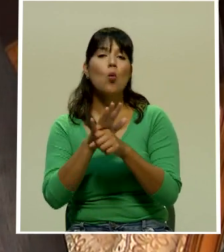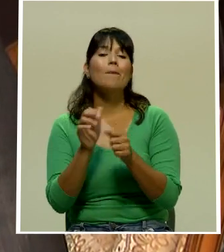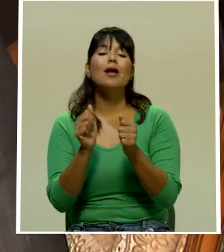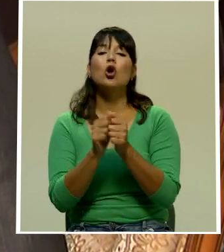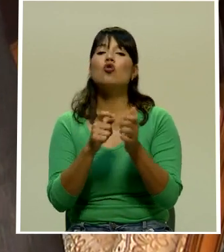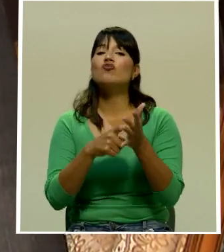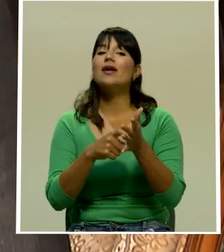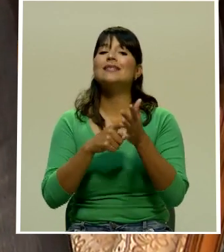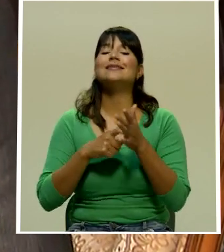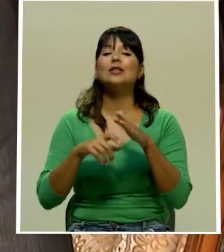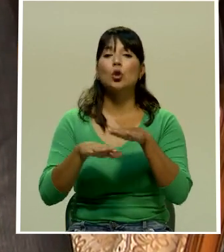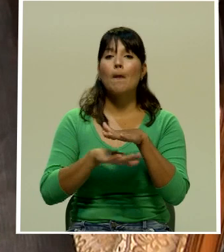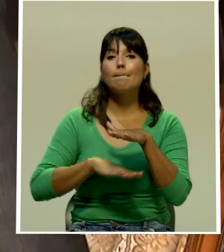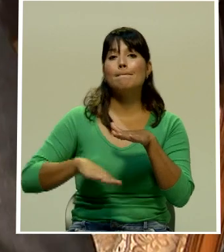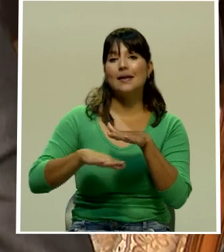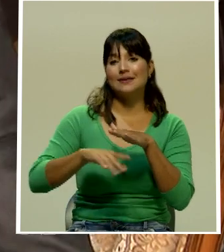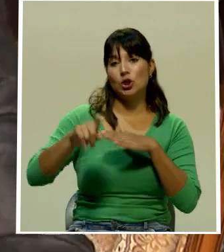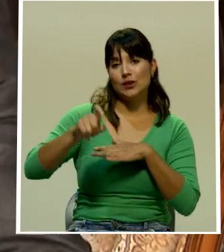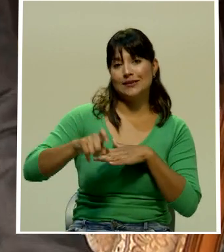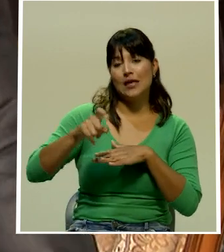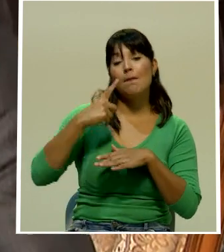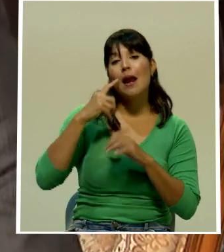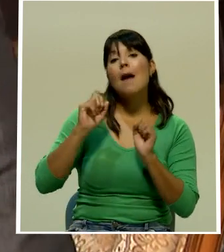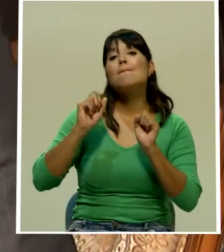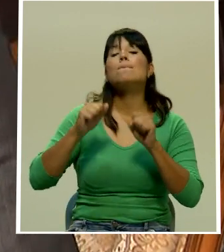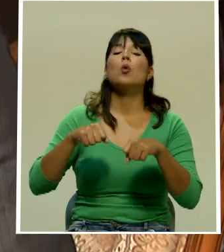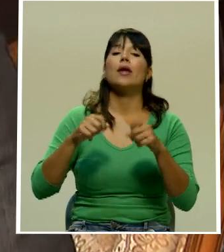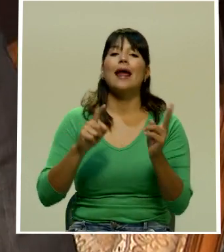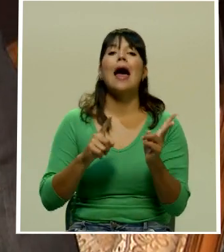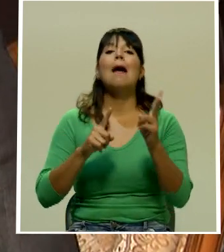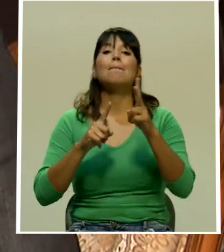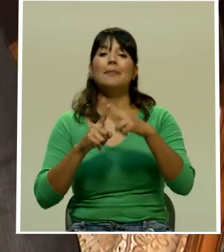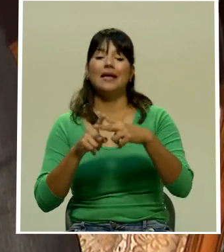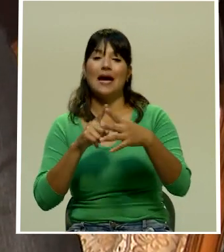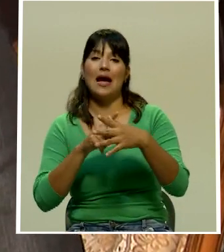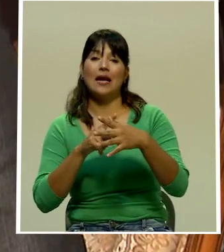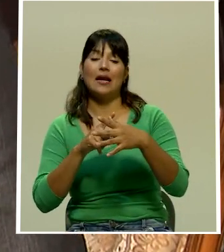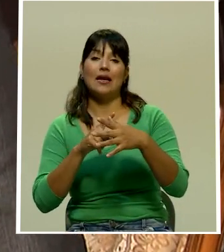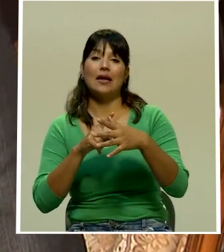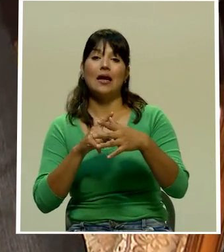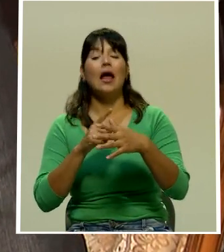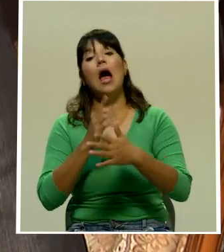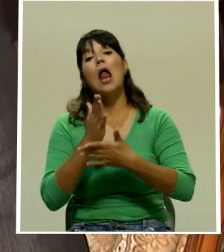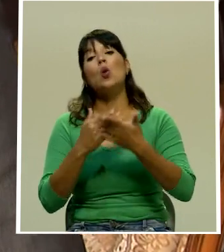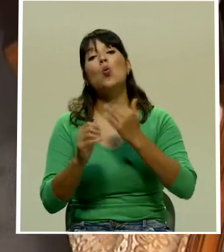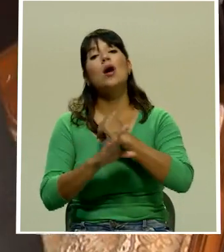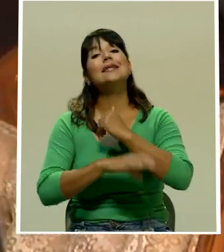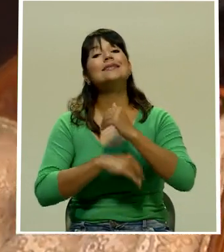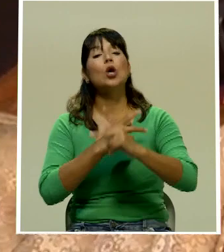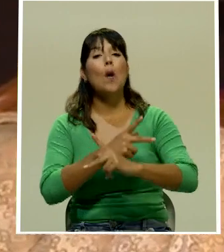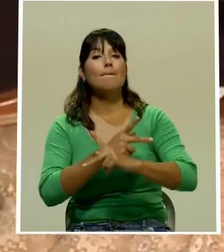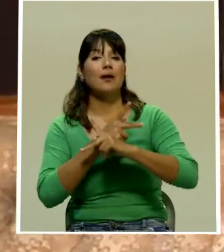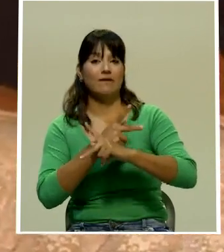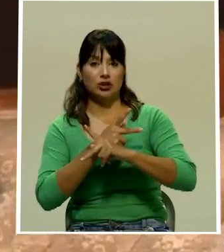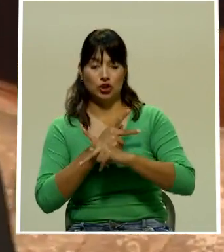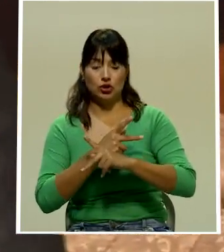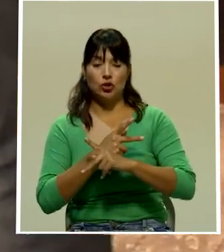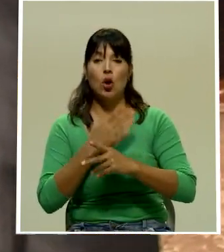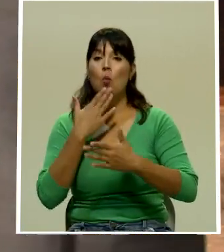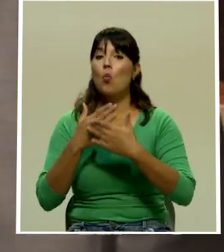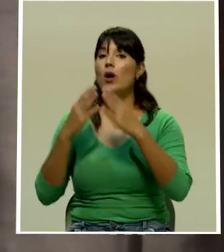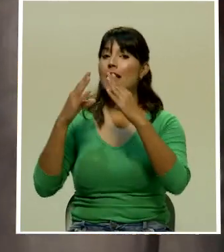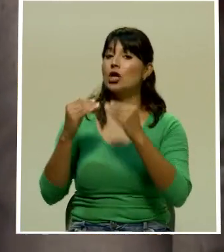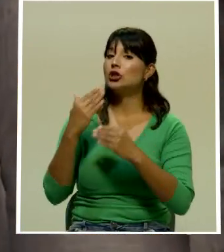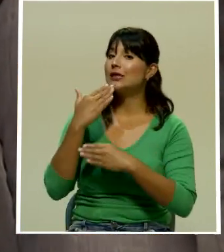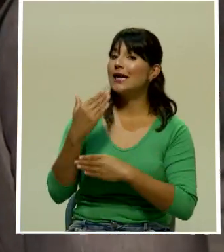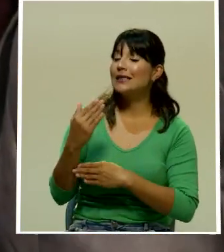poder dictar una medida cautelar y por lo menos las cinco que está solicitando el Ministerio Público. Don Rafael, buenas noches,